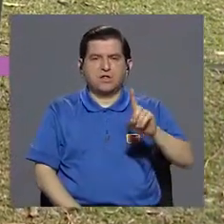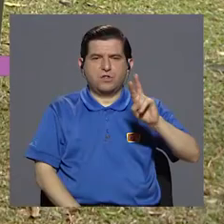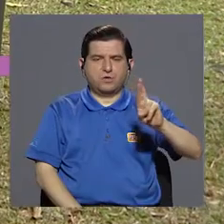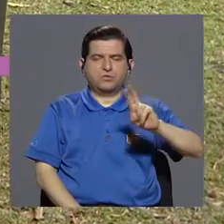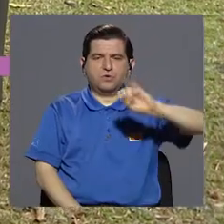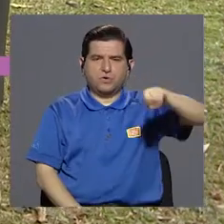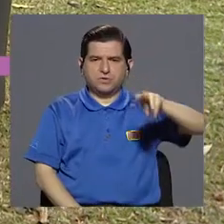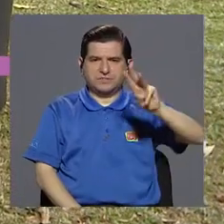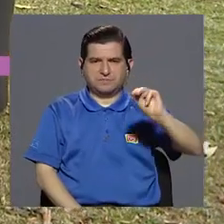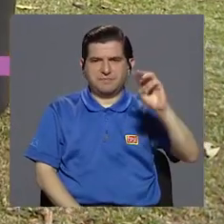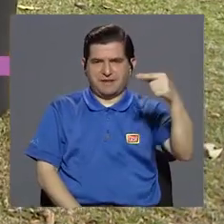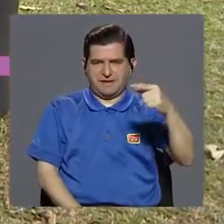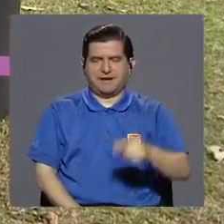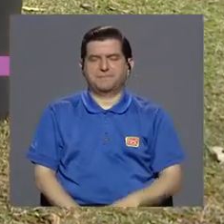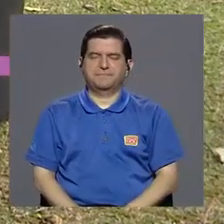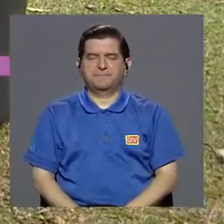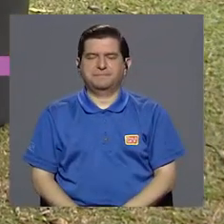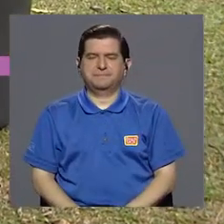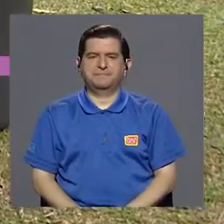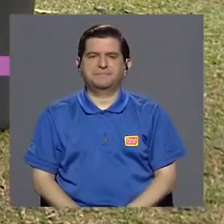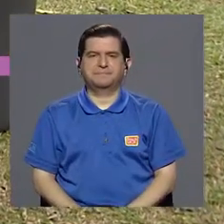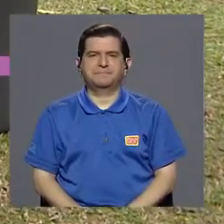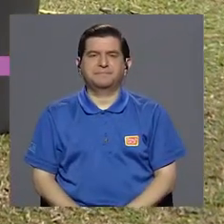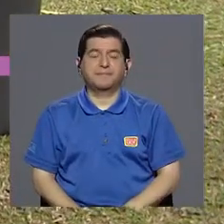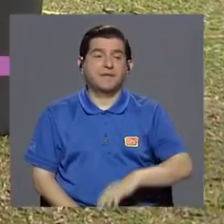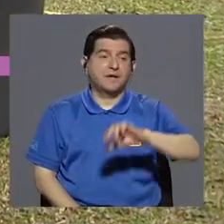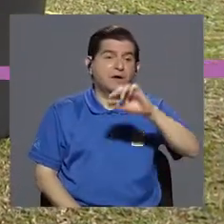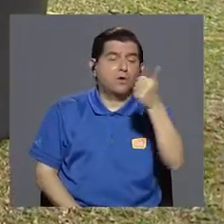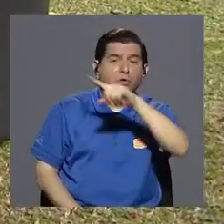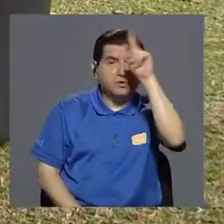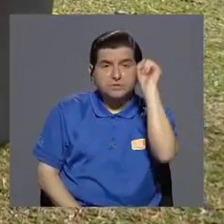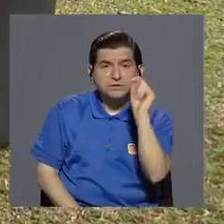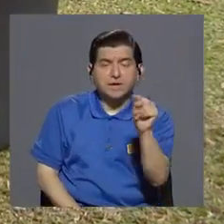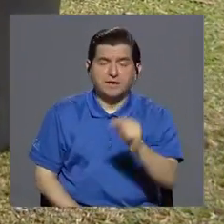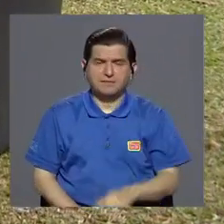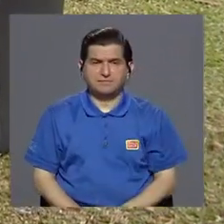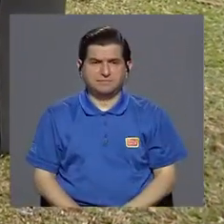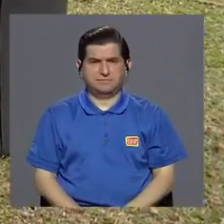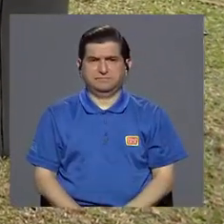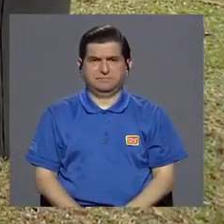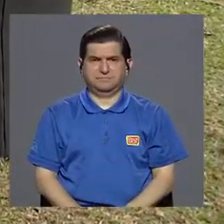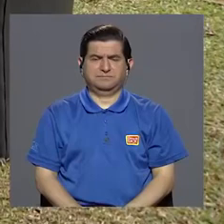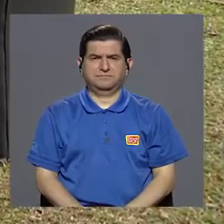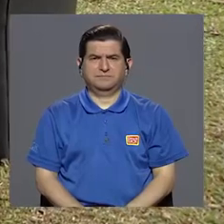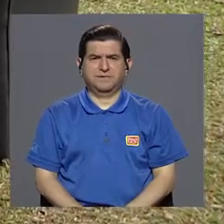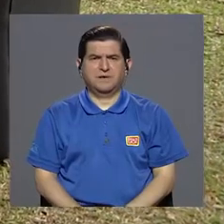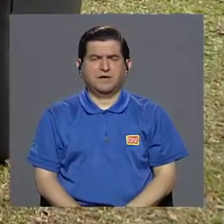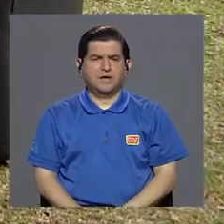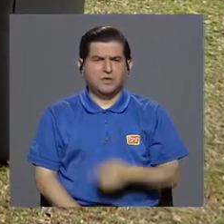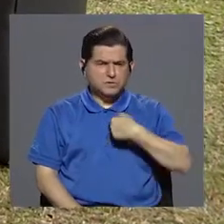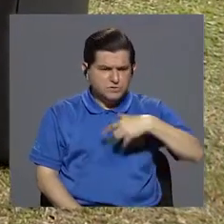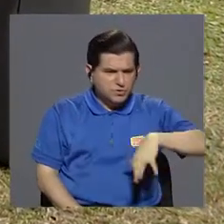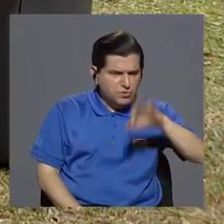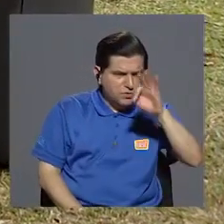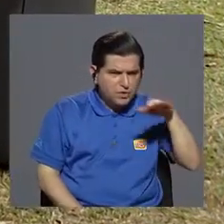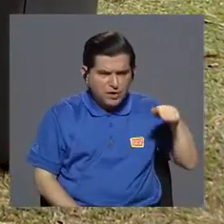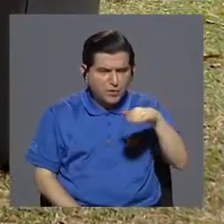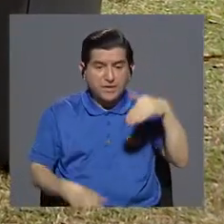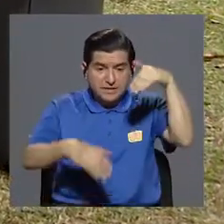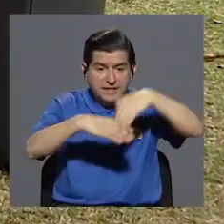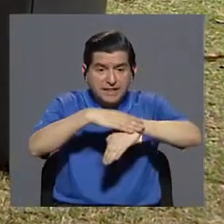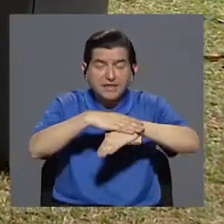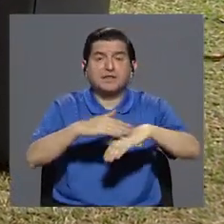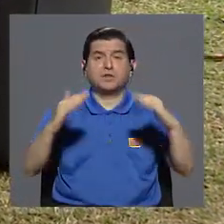José María Gutiérrez. Tengo, bueno, otra de las preguntas, por ejemplo, ¿qué hacer si uno encuentra a la serpiente